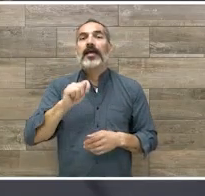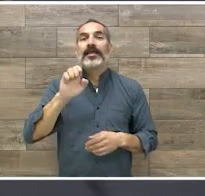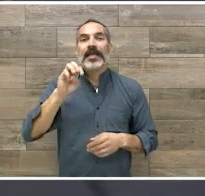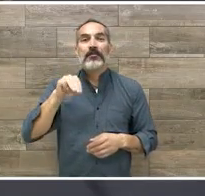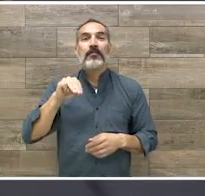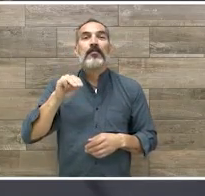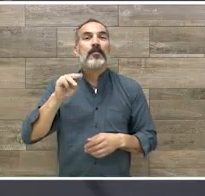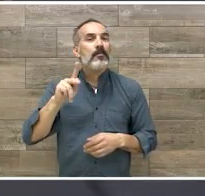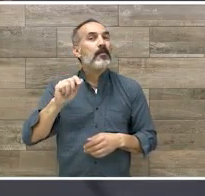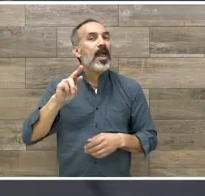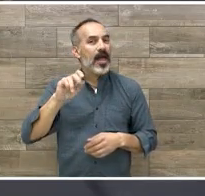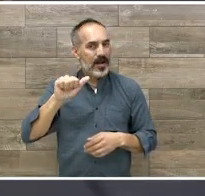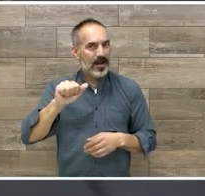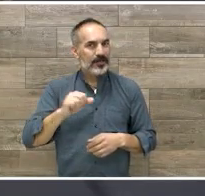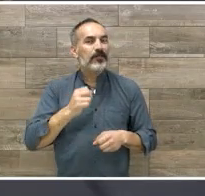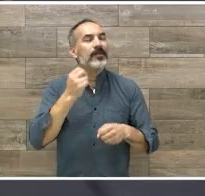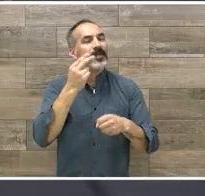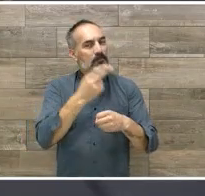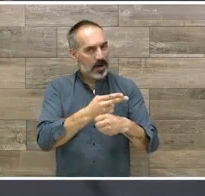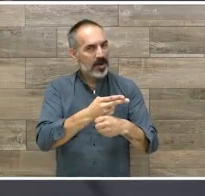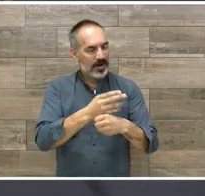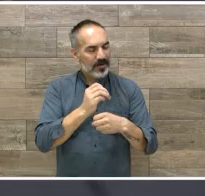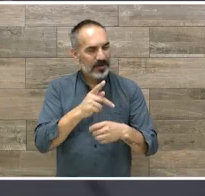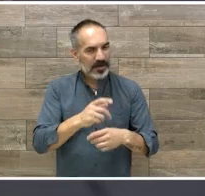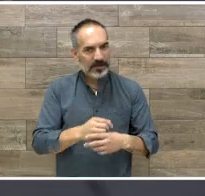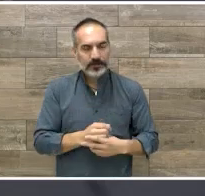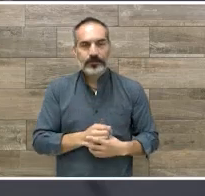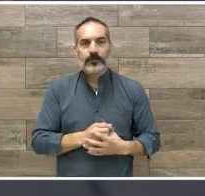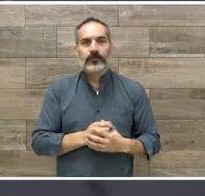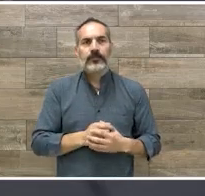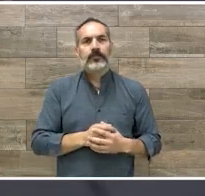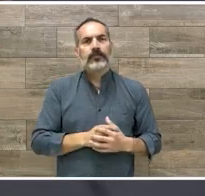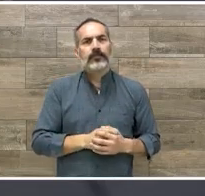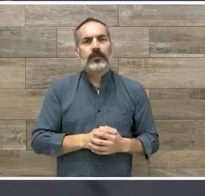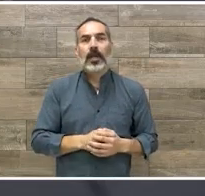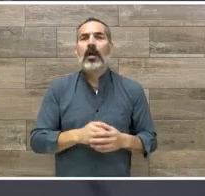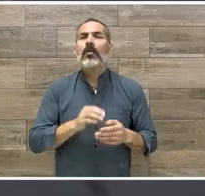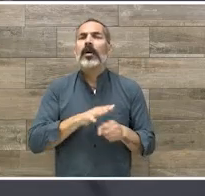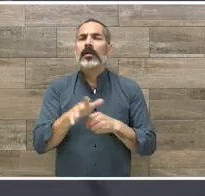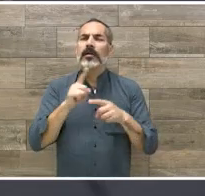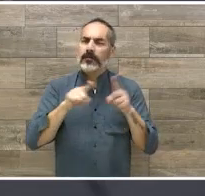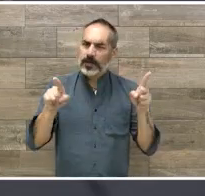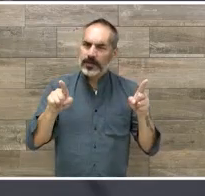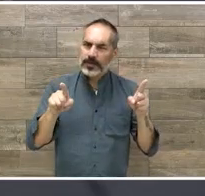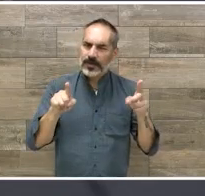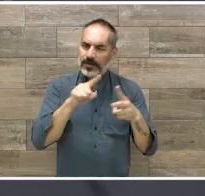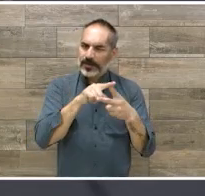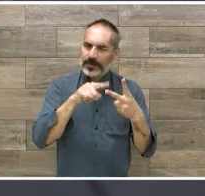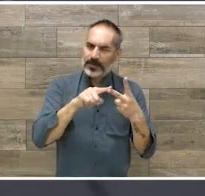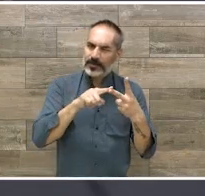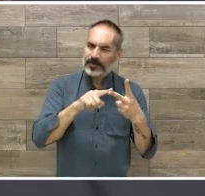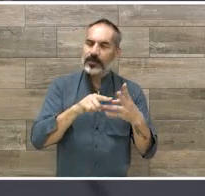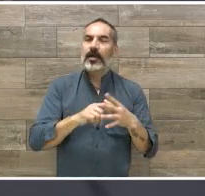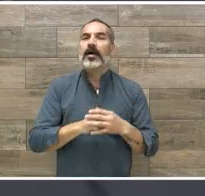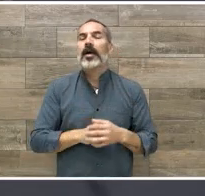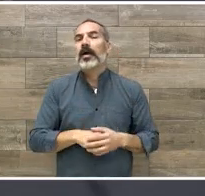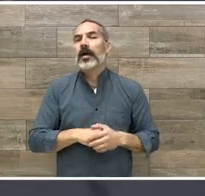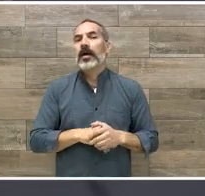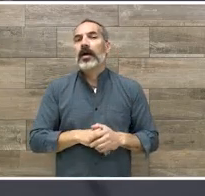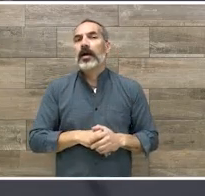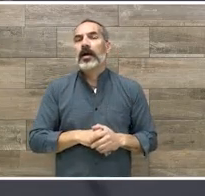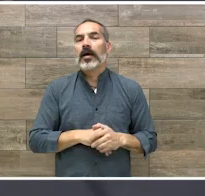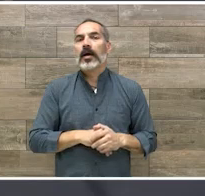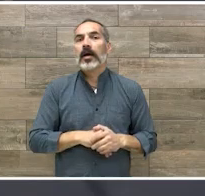esa es una de las semejanzas la diferencia entre ambas es que uno